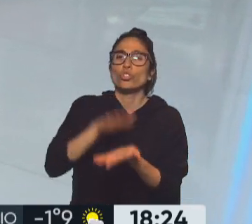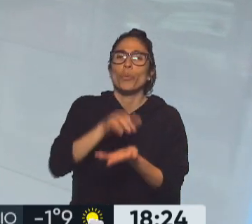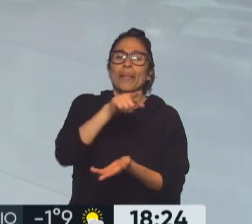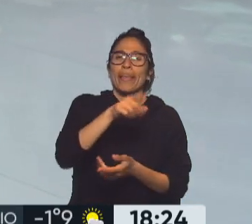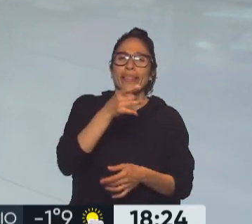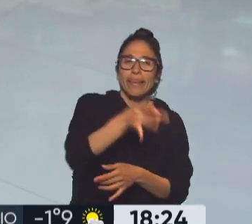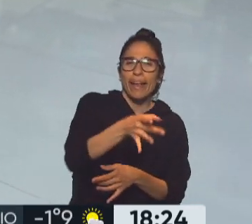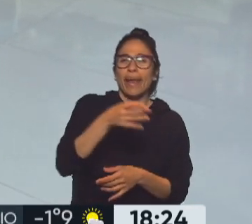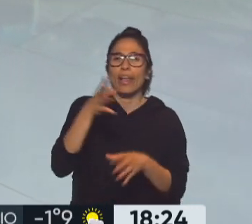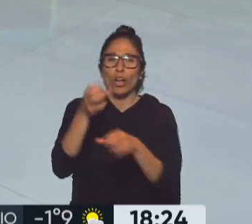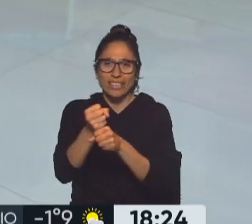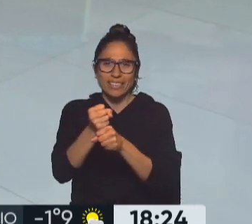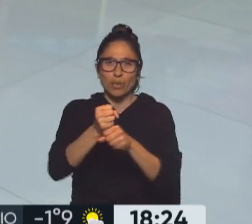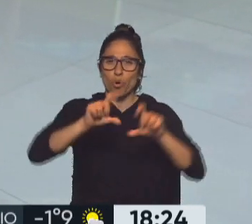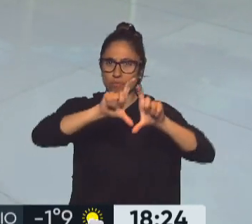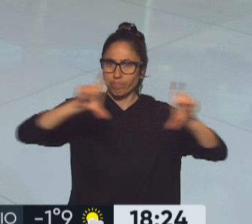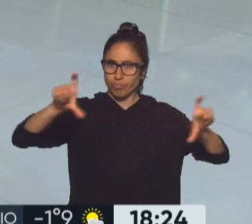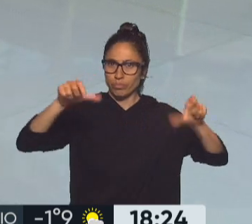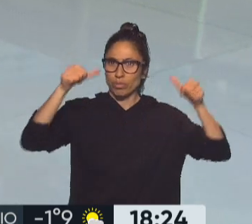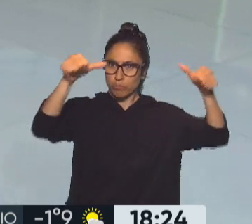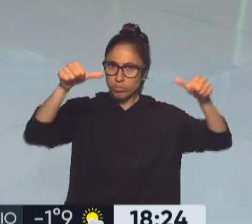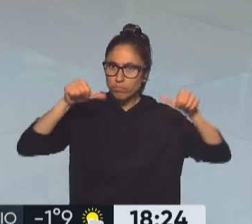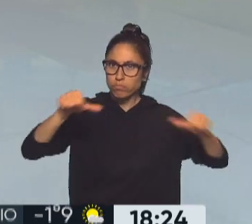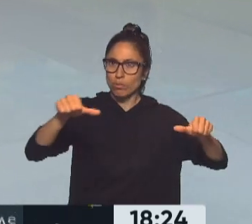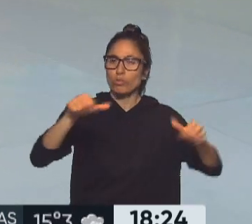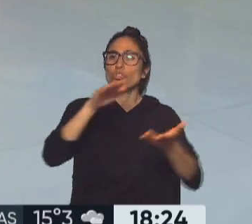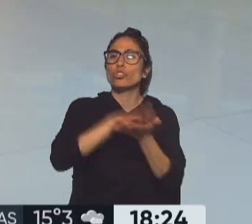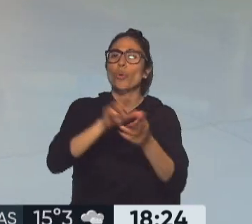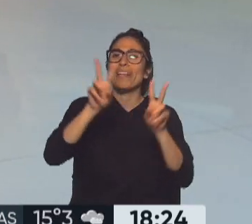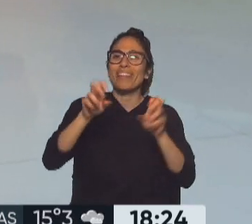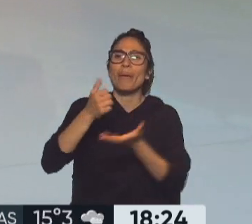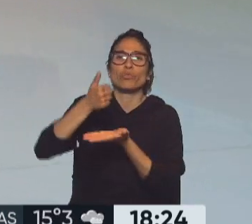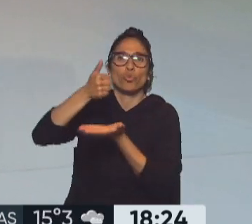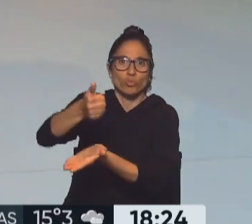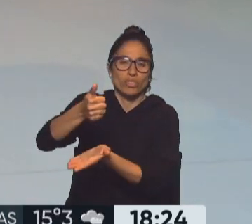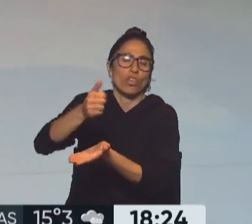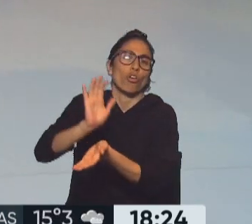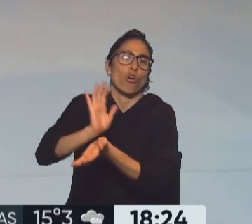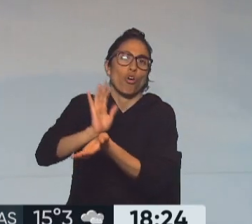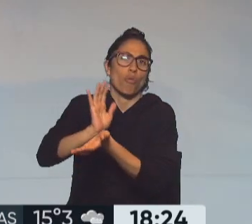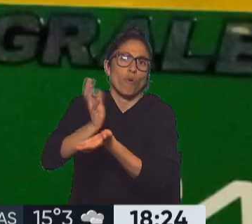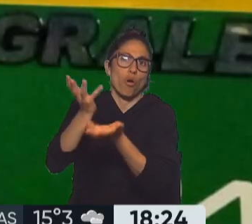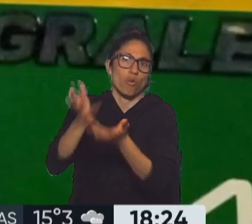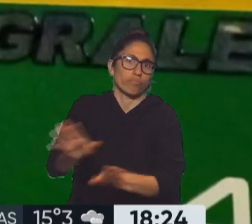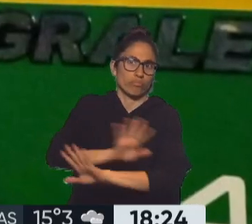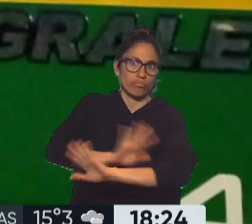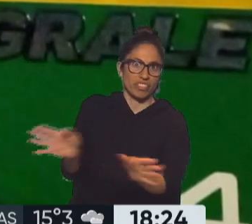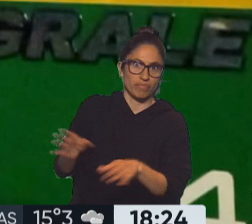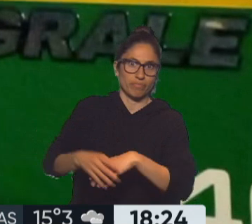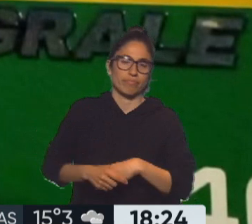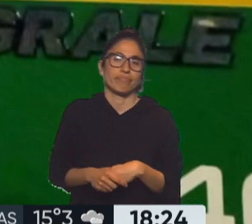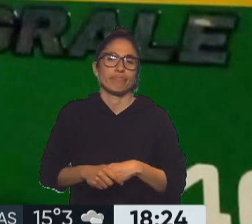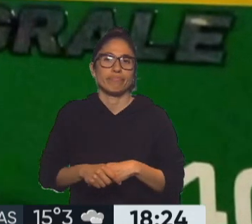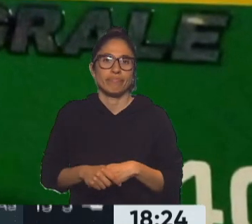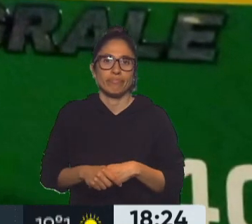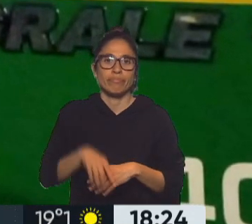sobre la renuncia al subsidio justamente para viajar tanto en colectivos como en trenes. A partir de